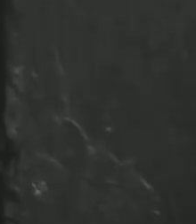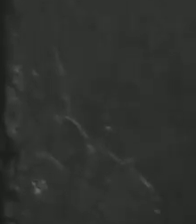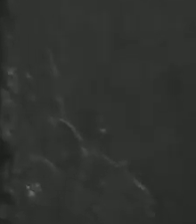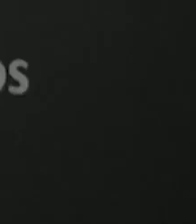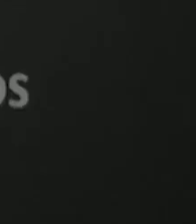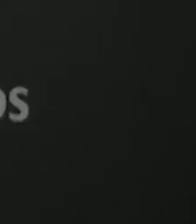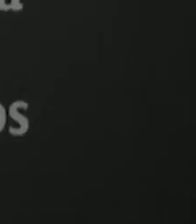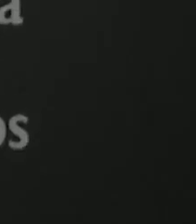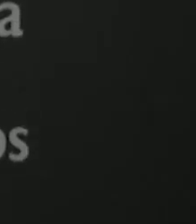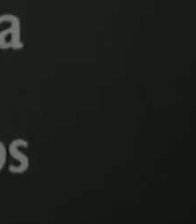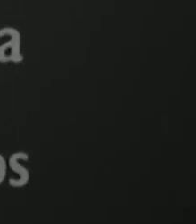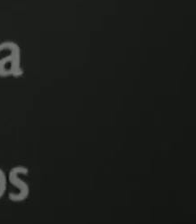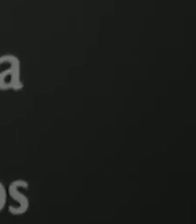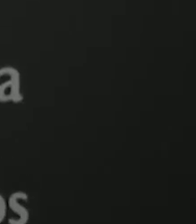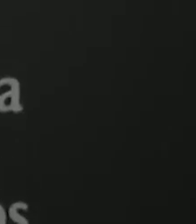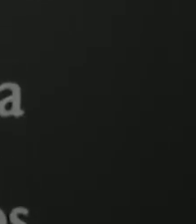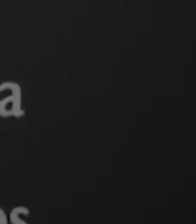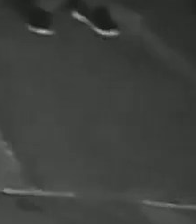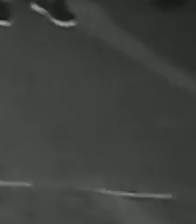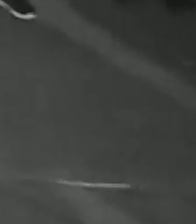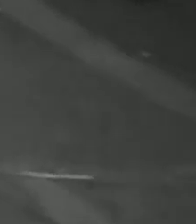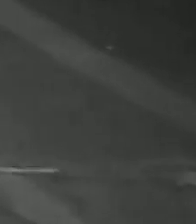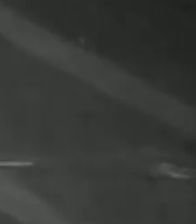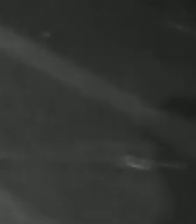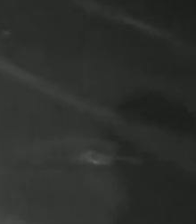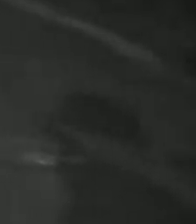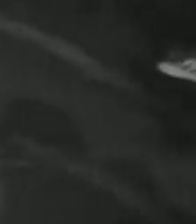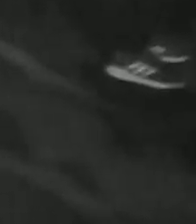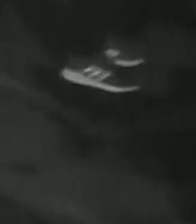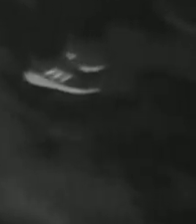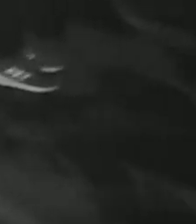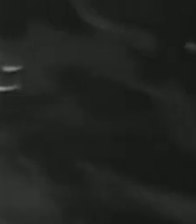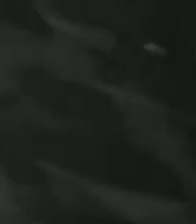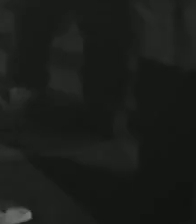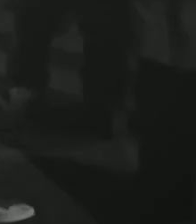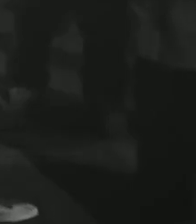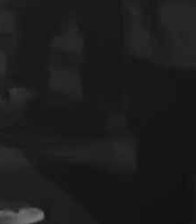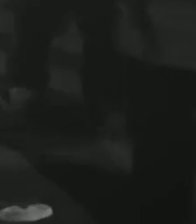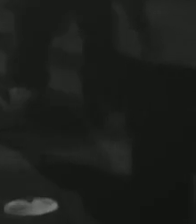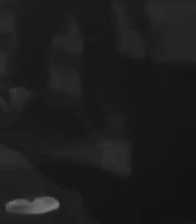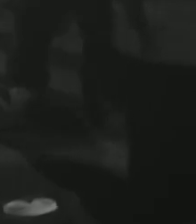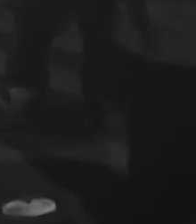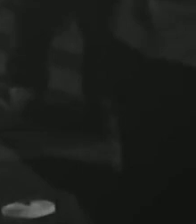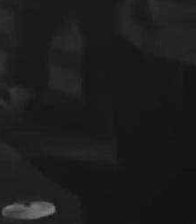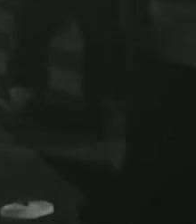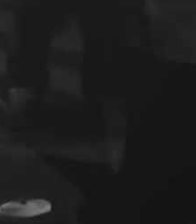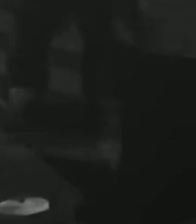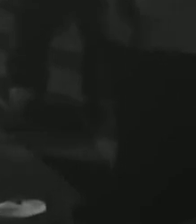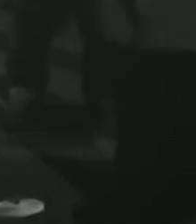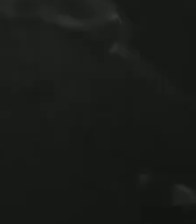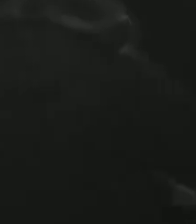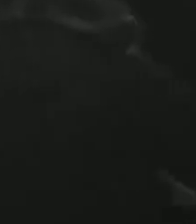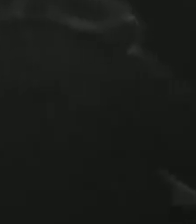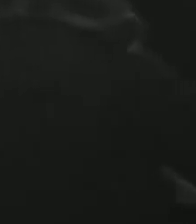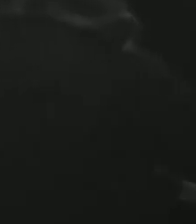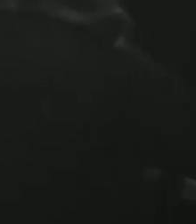Acá es un tema de seguridad, pero que también tiene que ver con la falta de trabajo que hay, con el aumento de la pobreza,